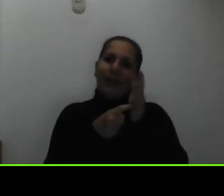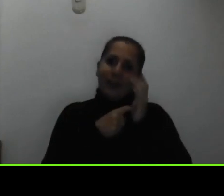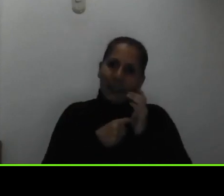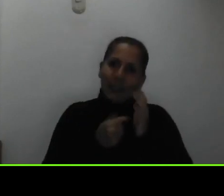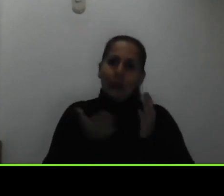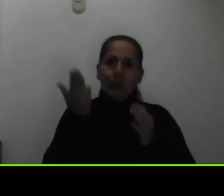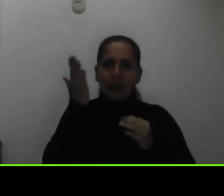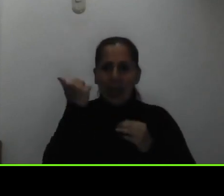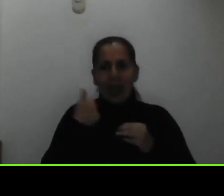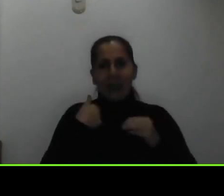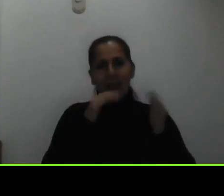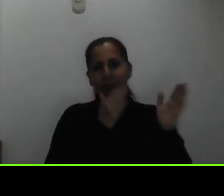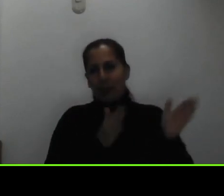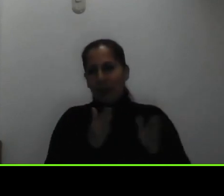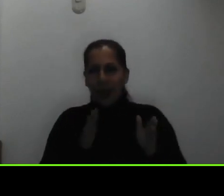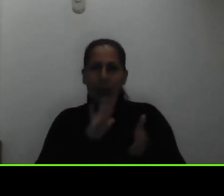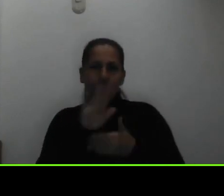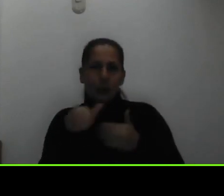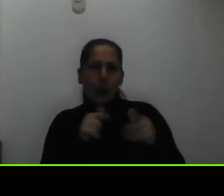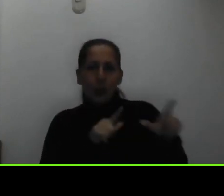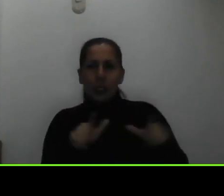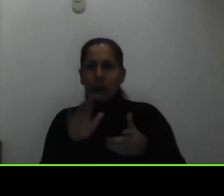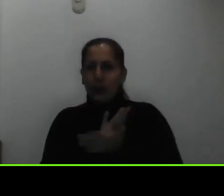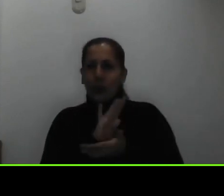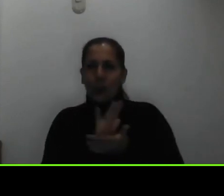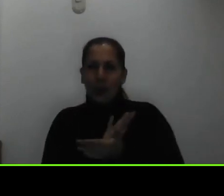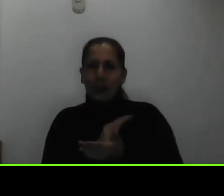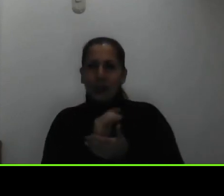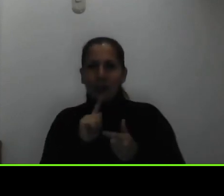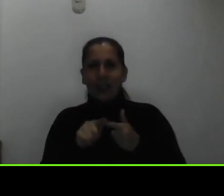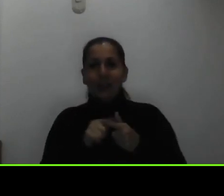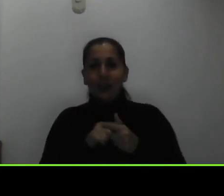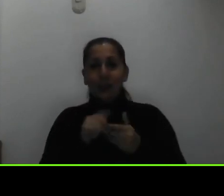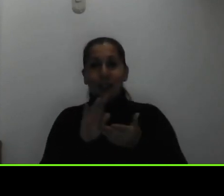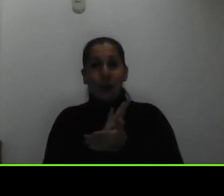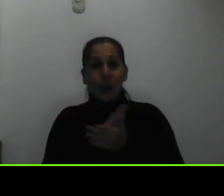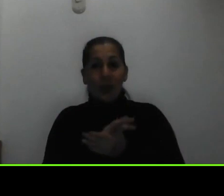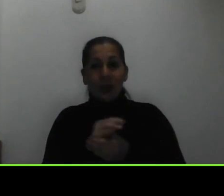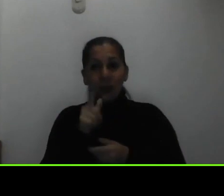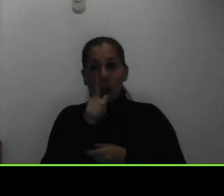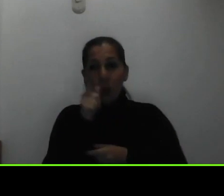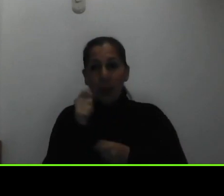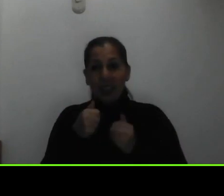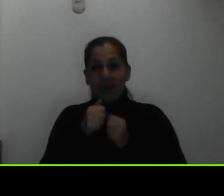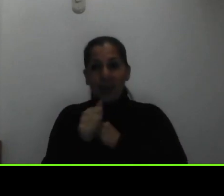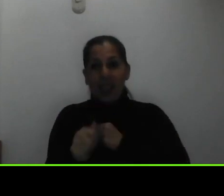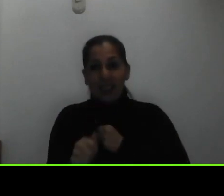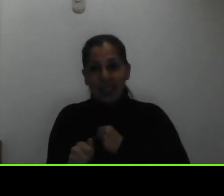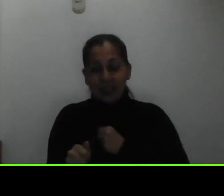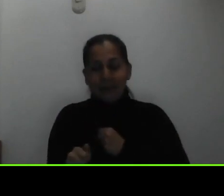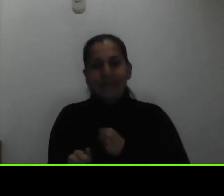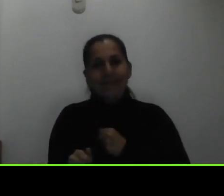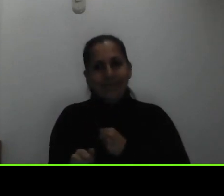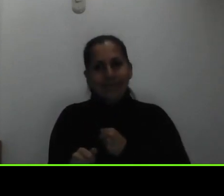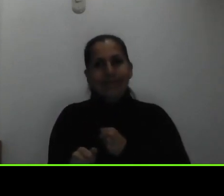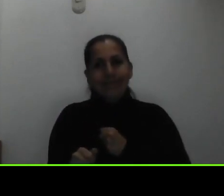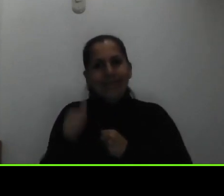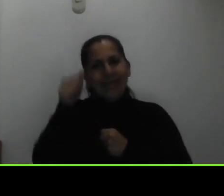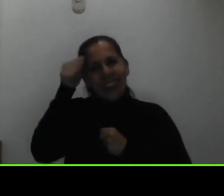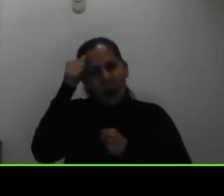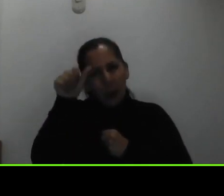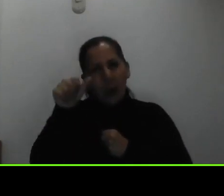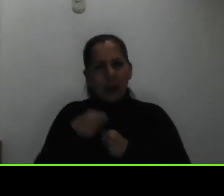se habían preparado para el proceso y los documentos tienen un poco más de un mes de vigencia recuerden que les dije que o